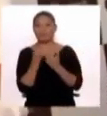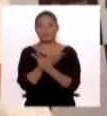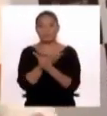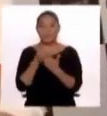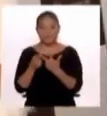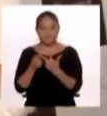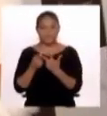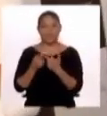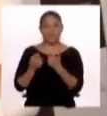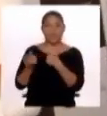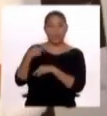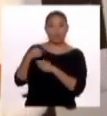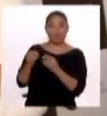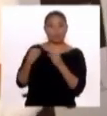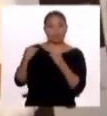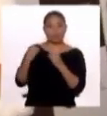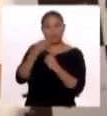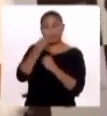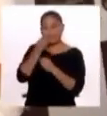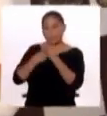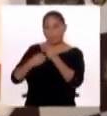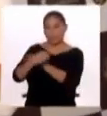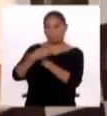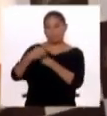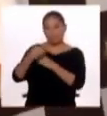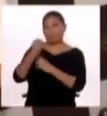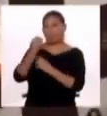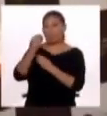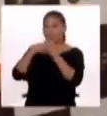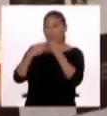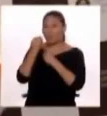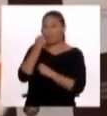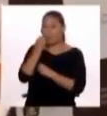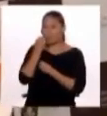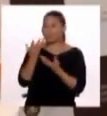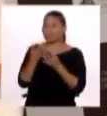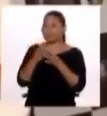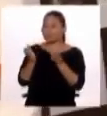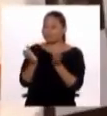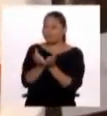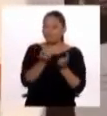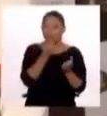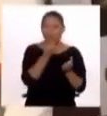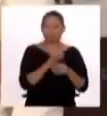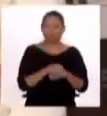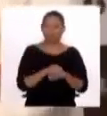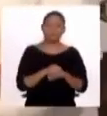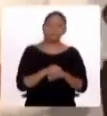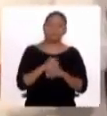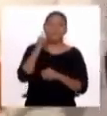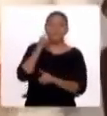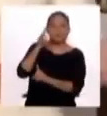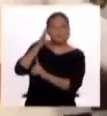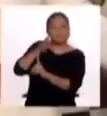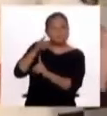otro lado, proteínas de alto valor biológico. Para que los padres de familia puedan detectar a tiempo que su niño tiene anemia, ¿cuáles son los síntomas?